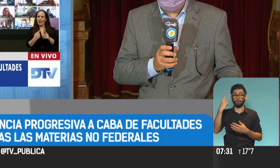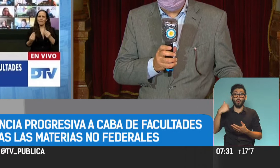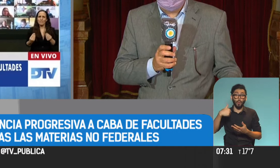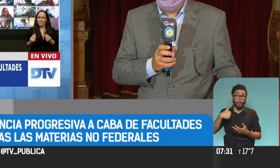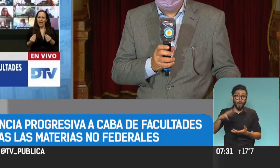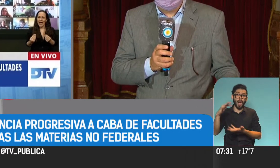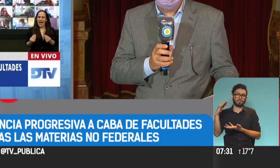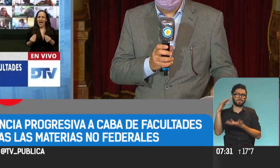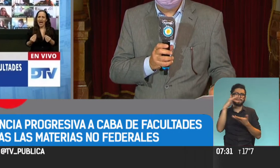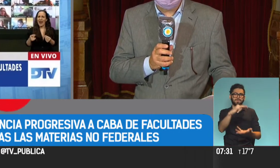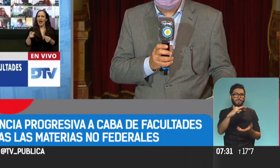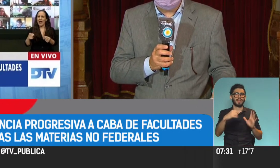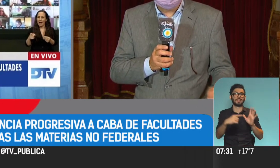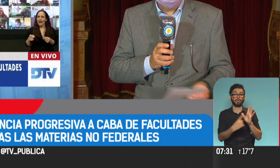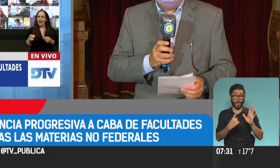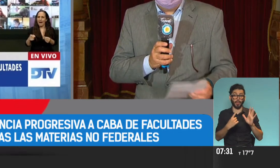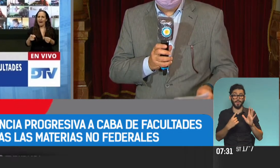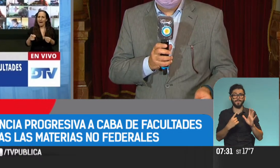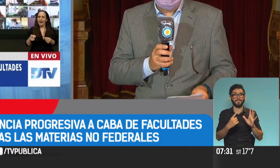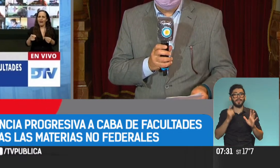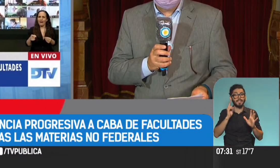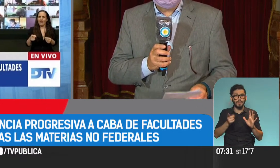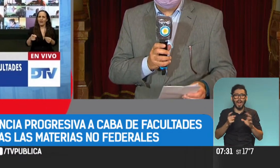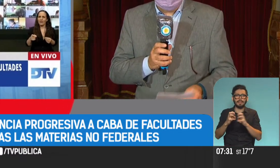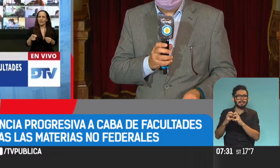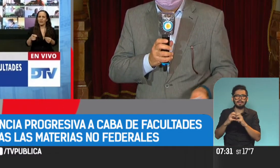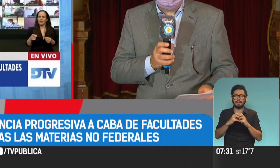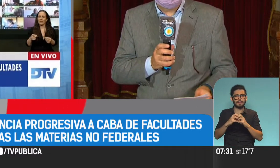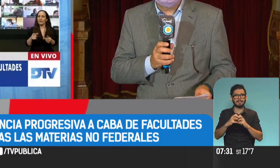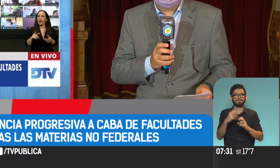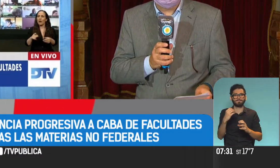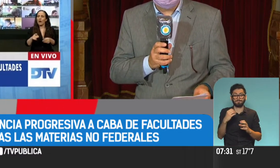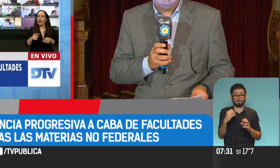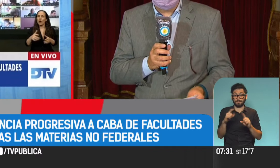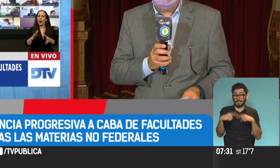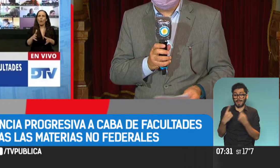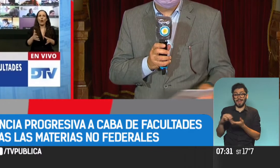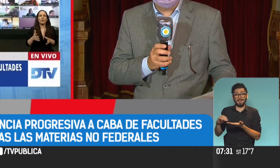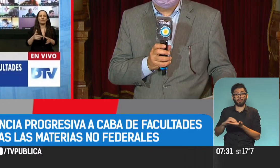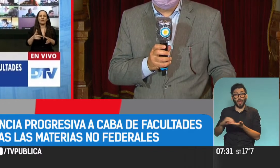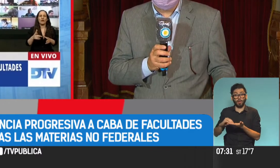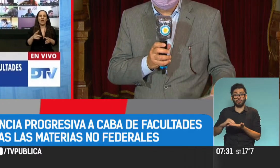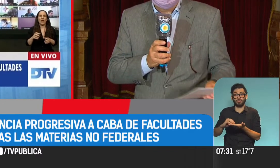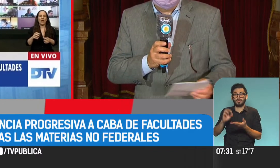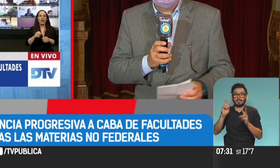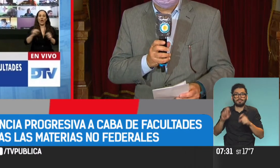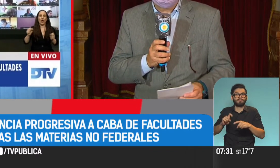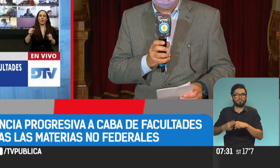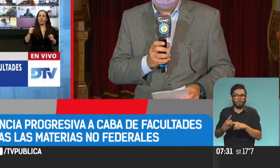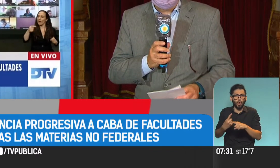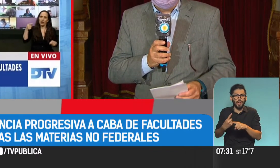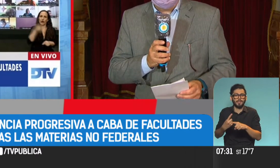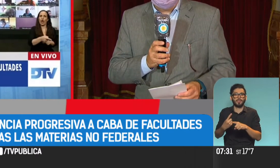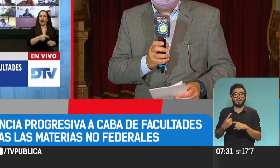transferir a la Ciudad de Buenos Aires, la discusión se plantea en el recinto de la Cámara de Diputados a niveles políticos, en